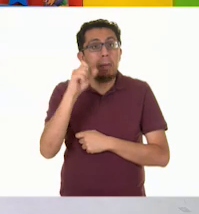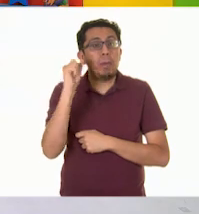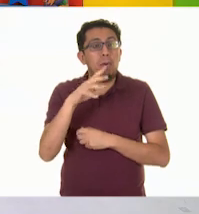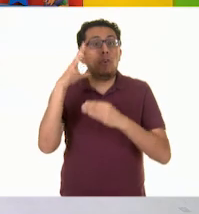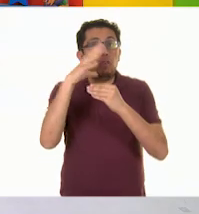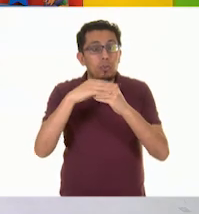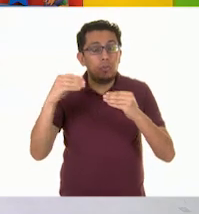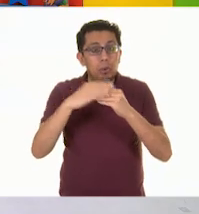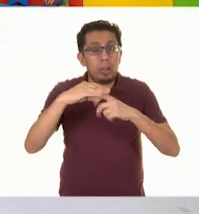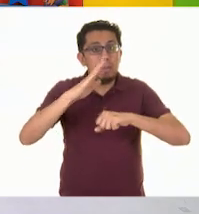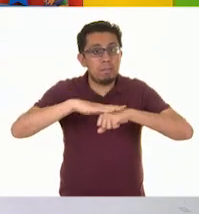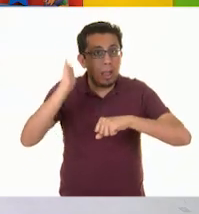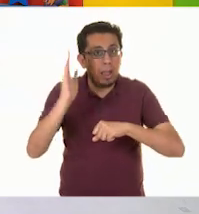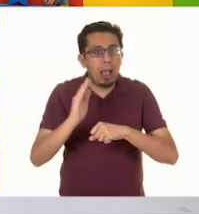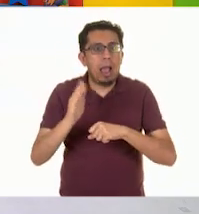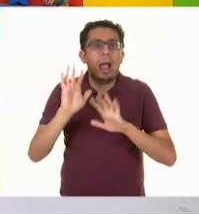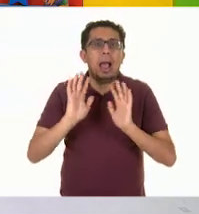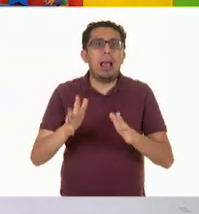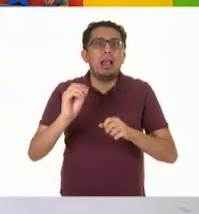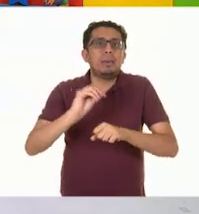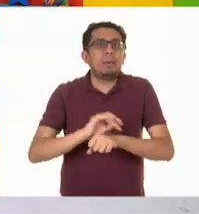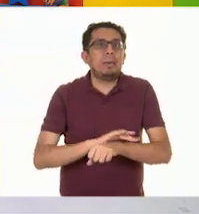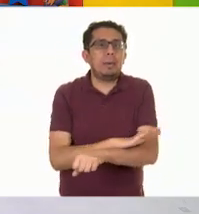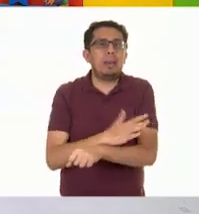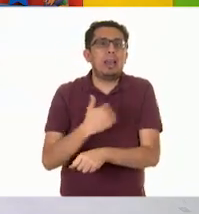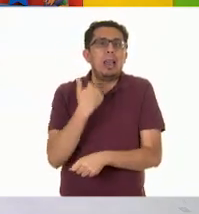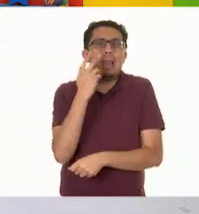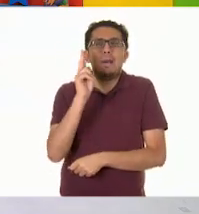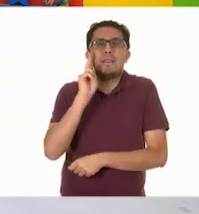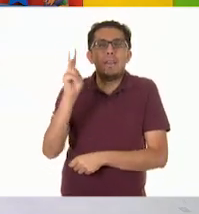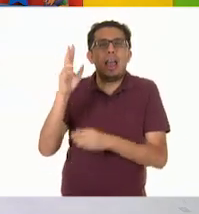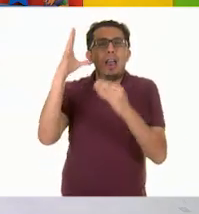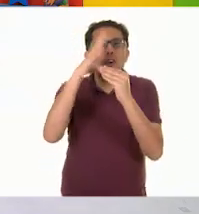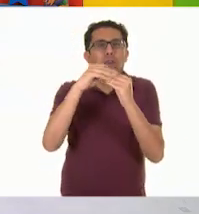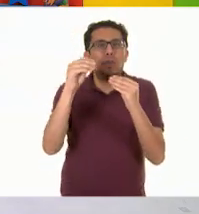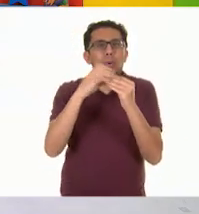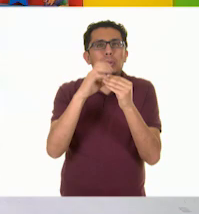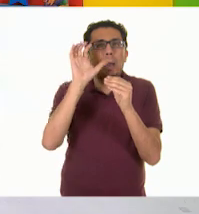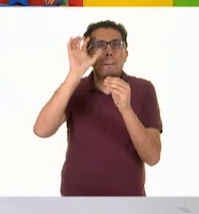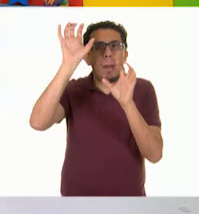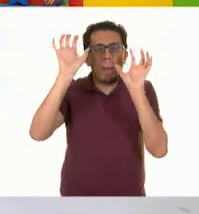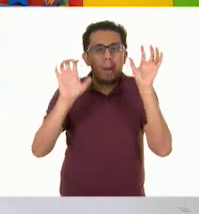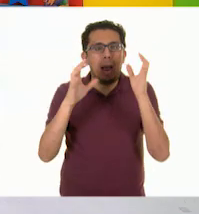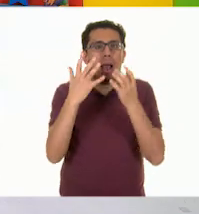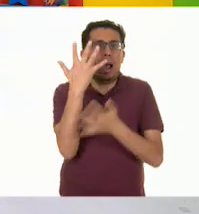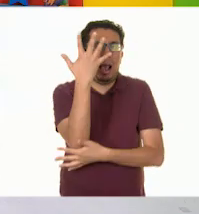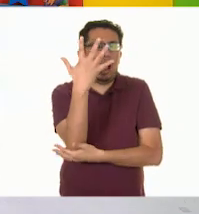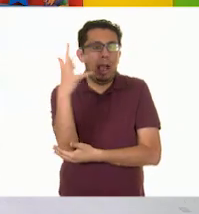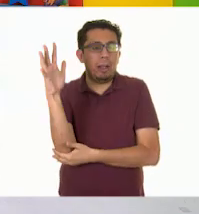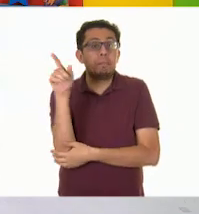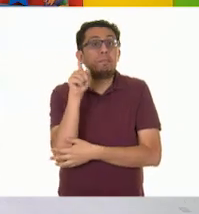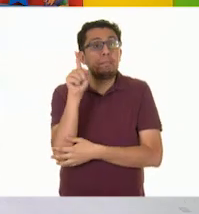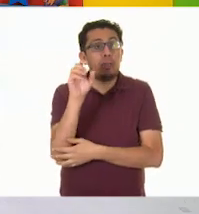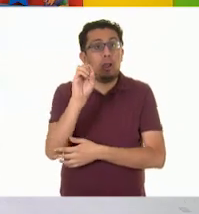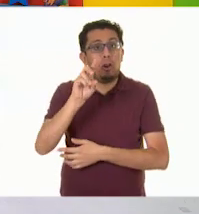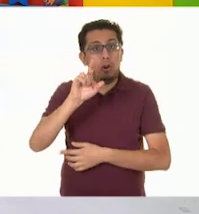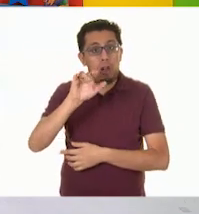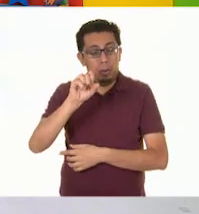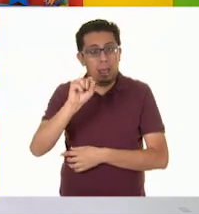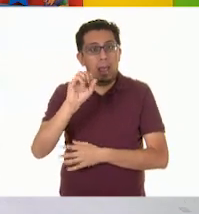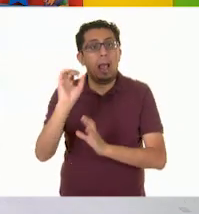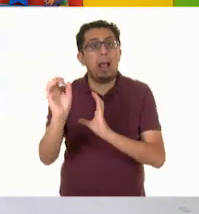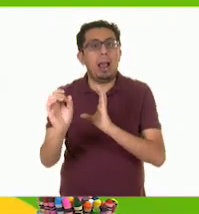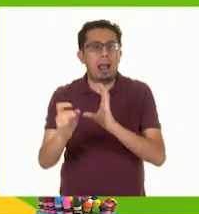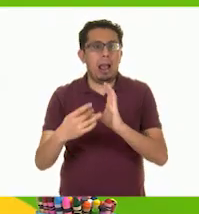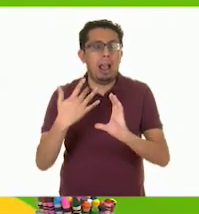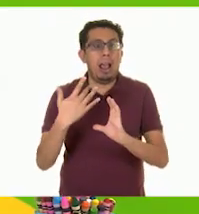emoción! Ya quiero ver esos frutos de ese hermoso árbol de Olivia. Y por cierto, Olivia nos mandó fotos de